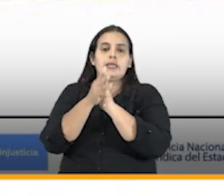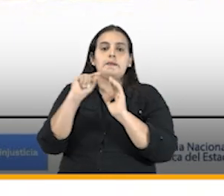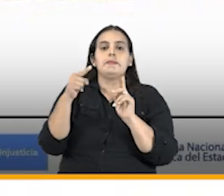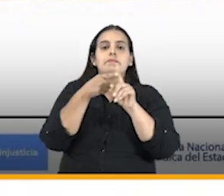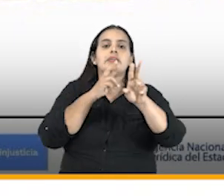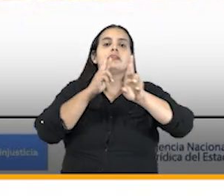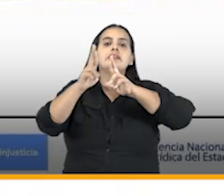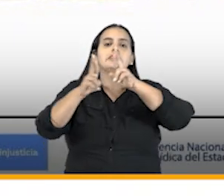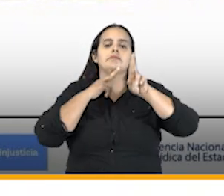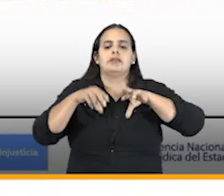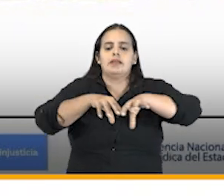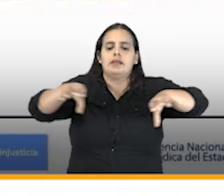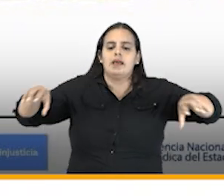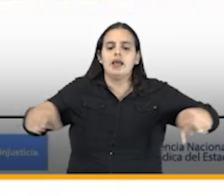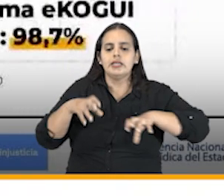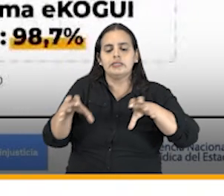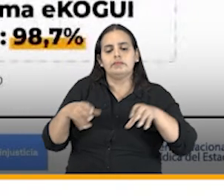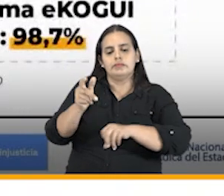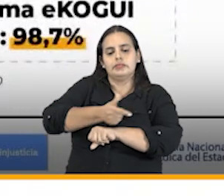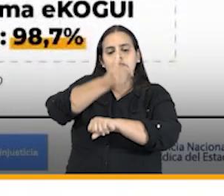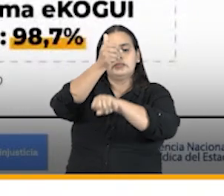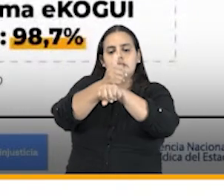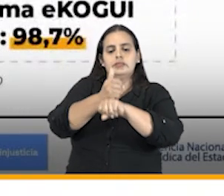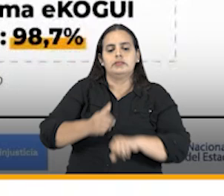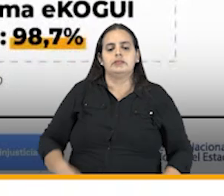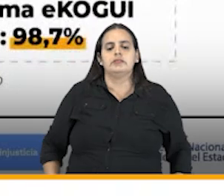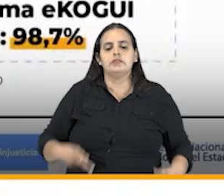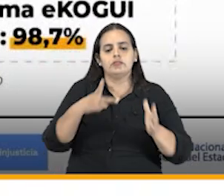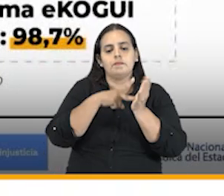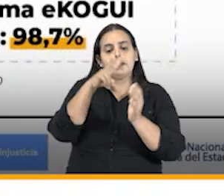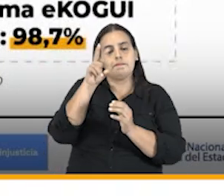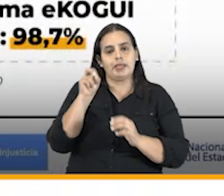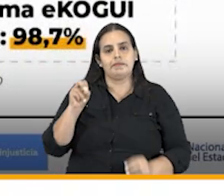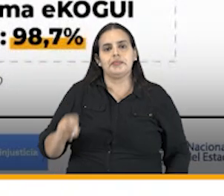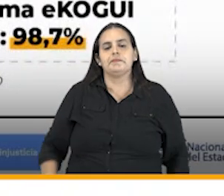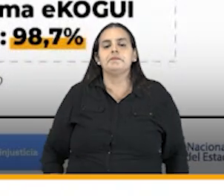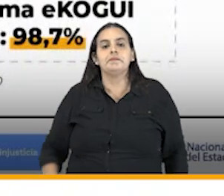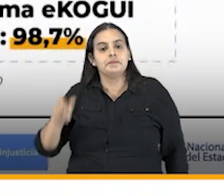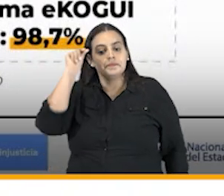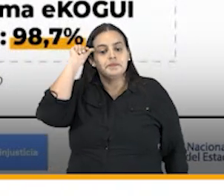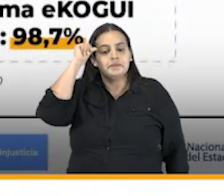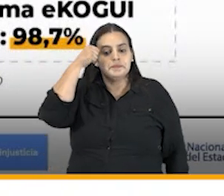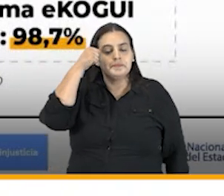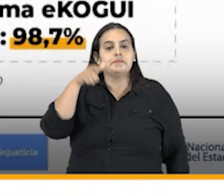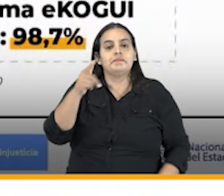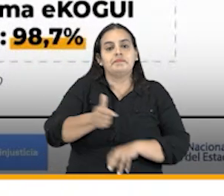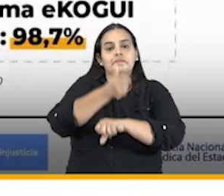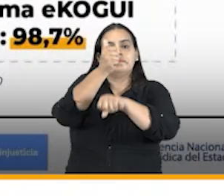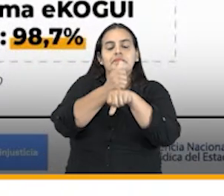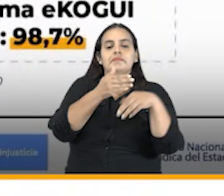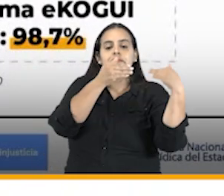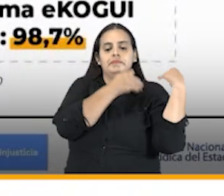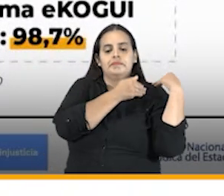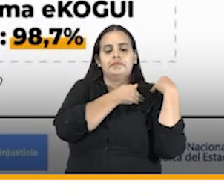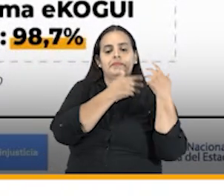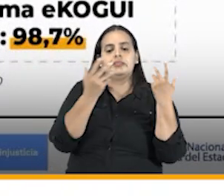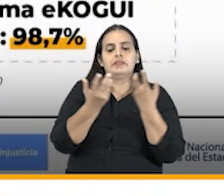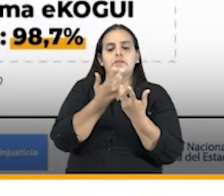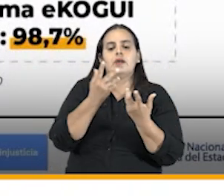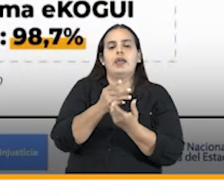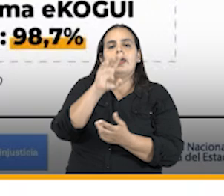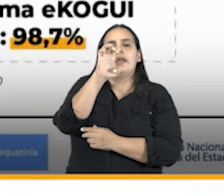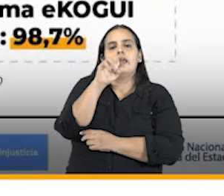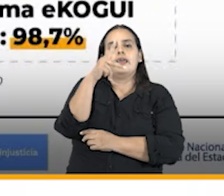principales resultados de la gestión de la dirección de gestión de información en el 2020 recordemos que esta dirección tiene a su cargo el sistema que